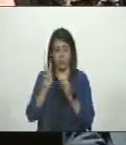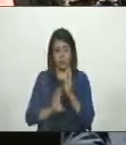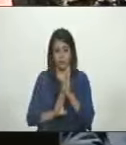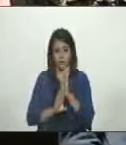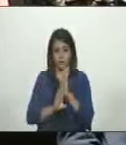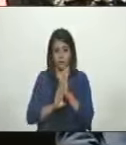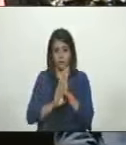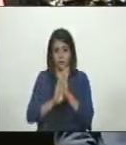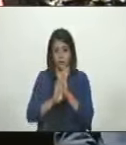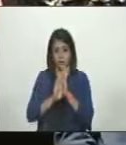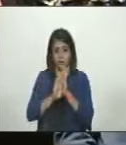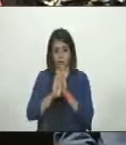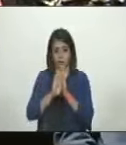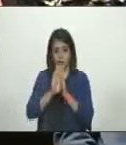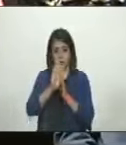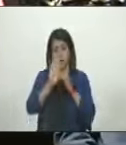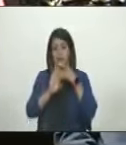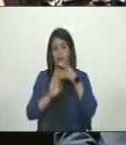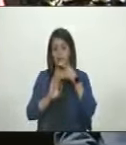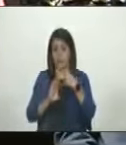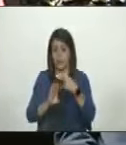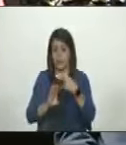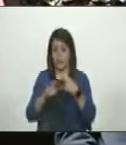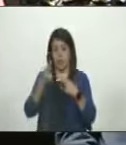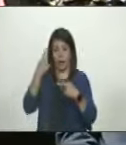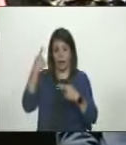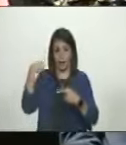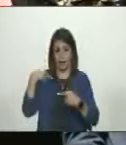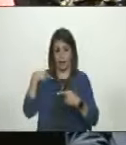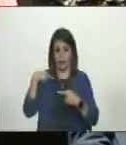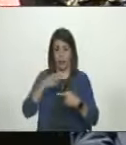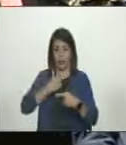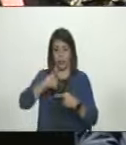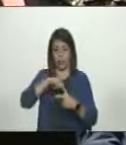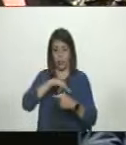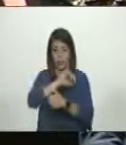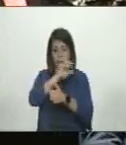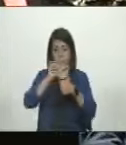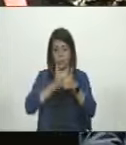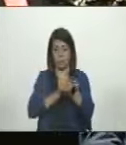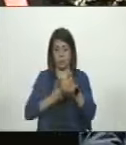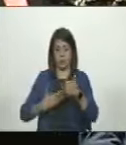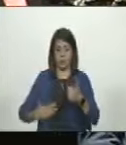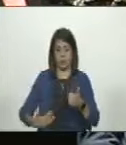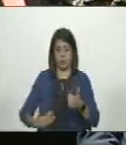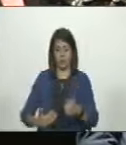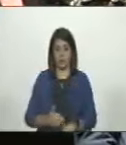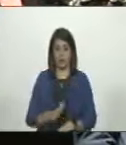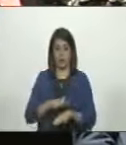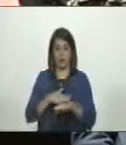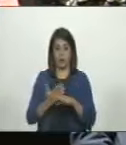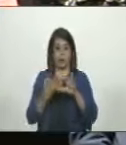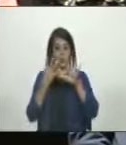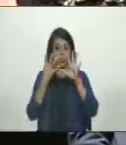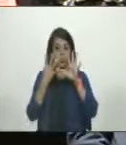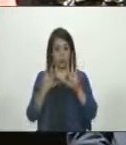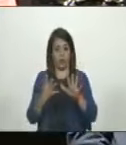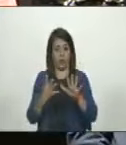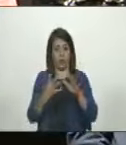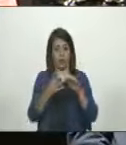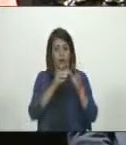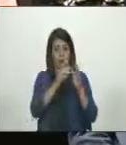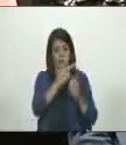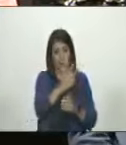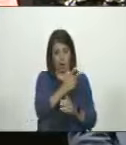creciendo como lo señaló el día de ayer nuestra querida vicepresidenta por nueve trimestres de